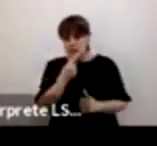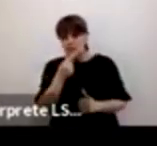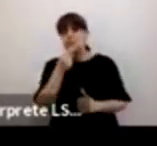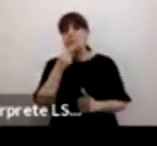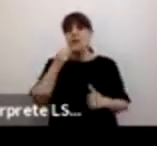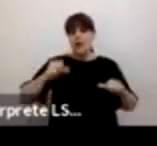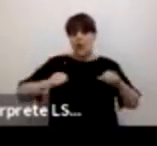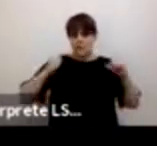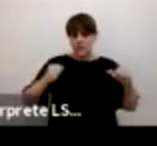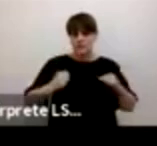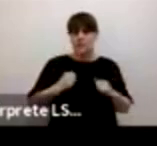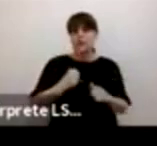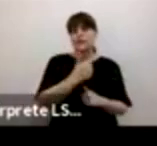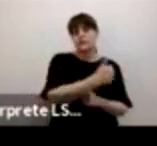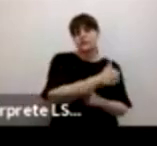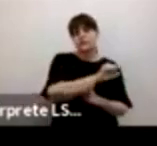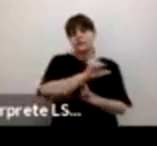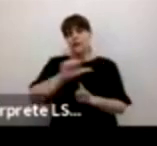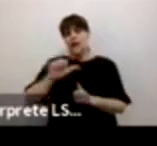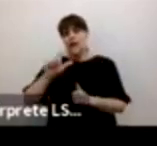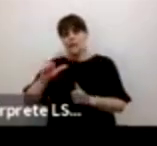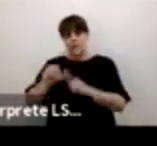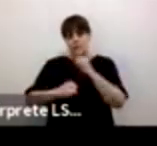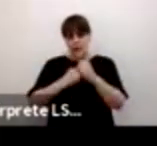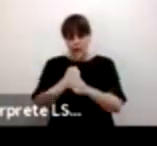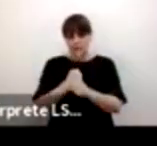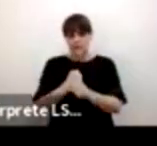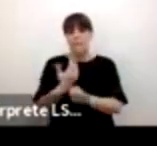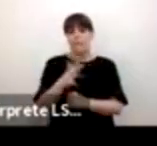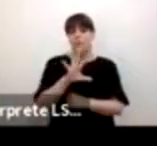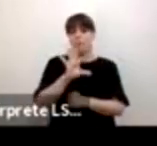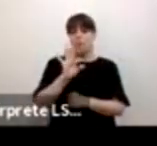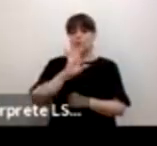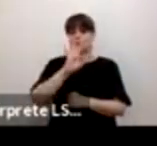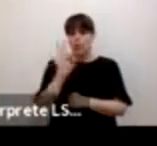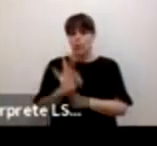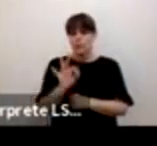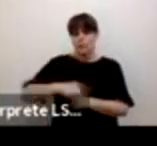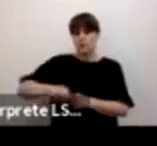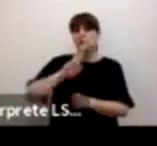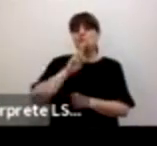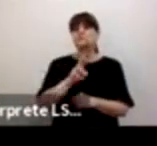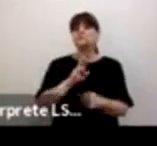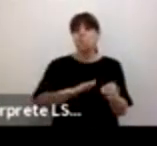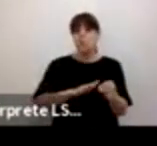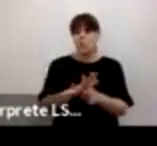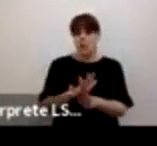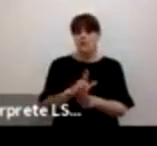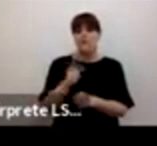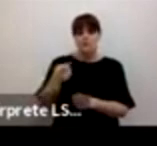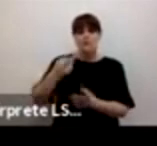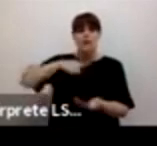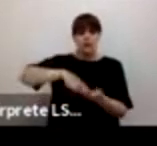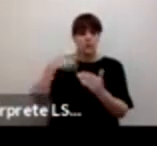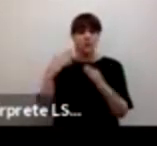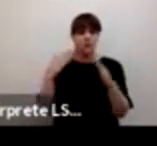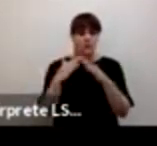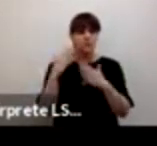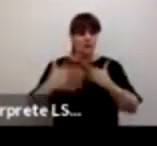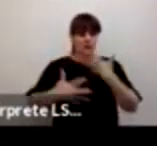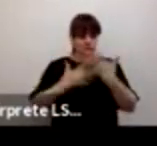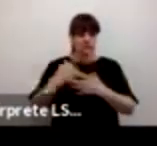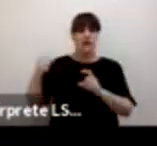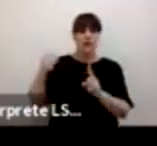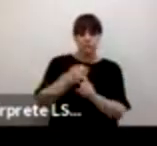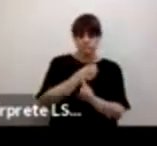el 40% de estos niños y niñas y adolescentes dijeron que enfrentan violencia en su hogar golpes